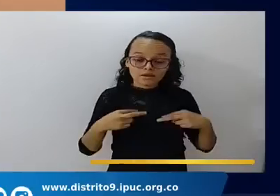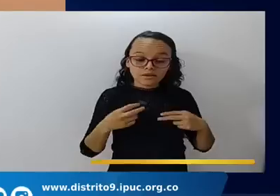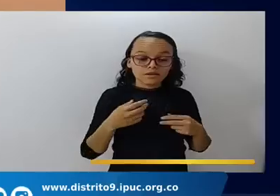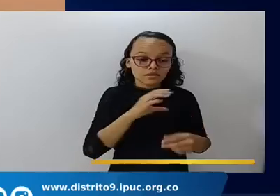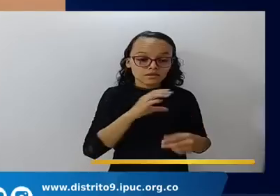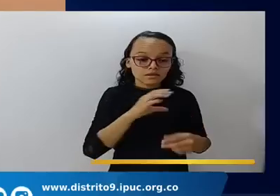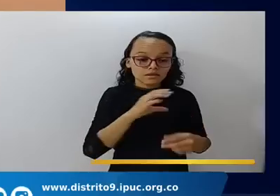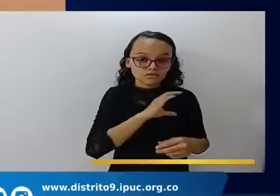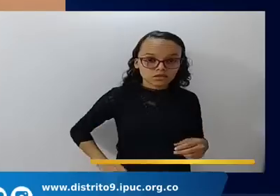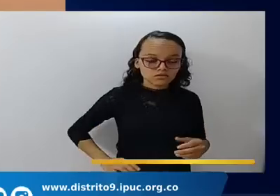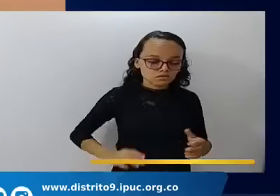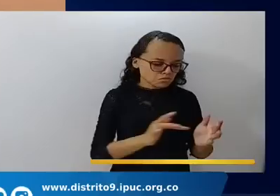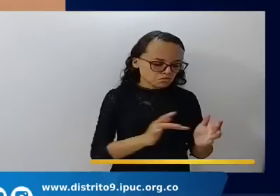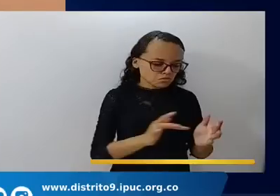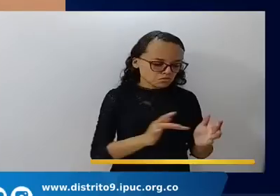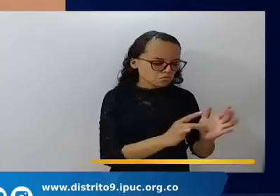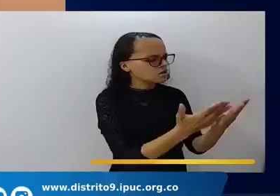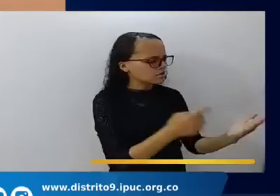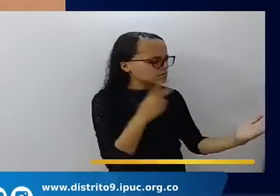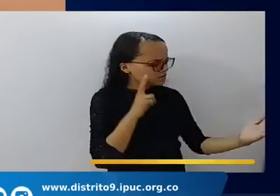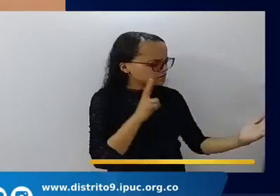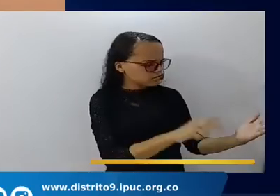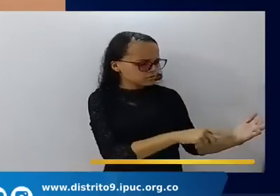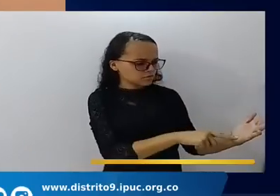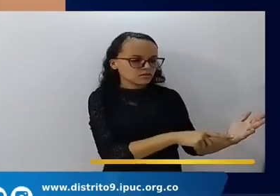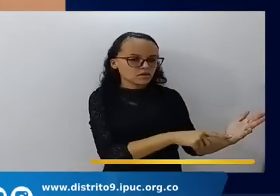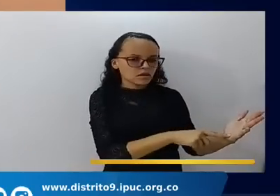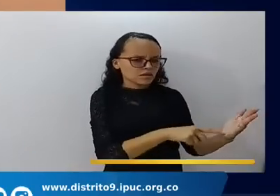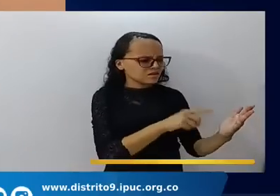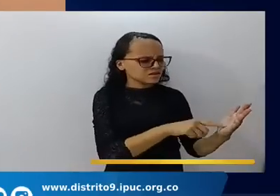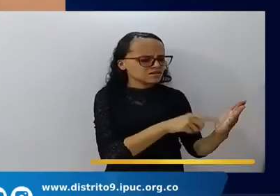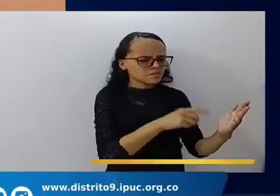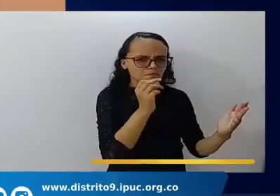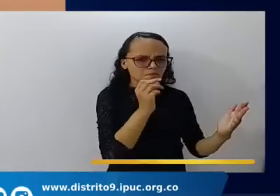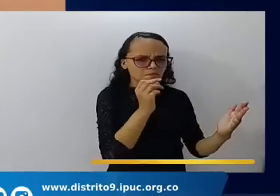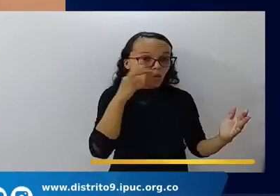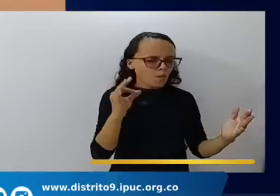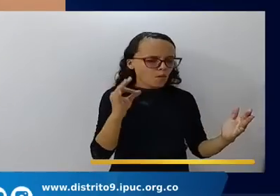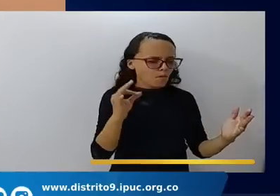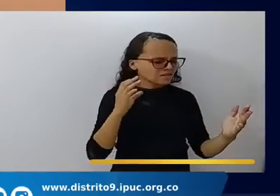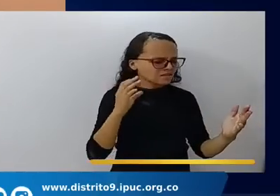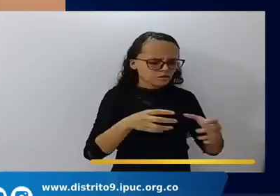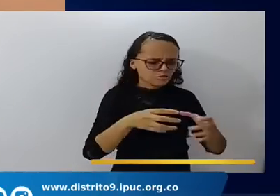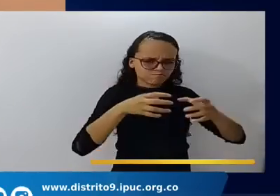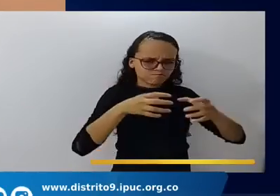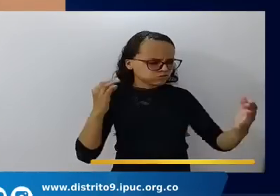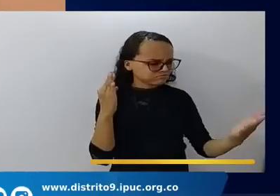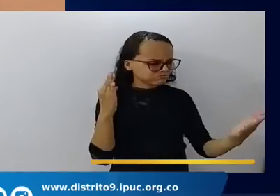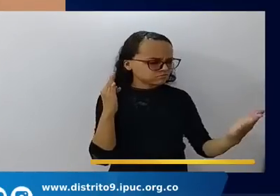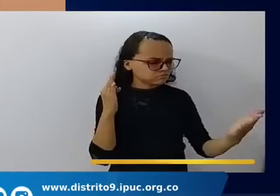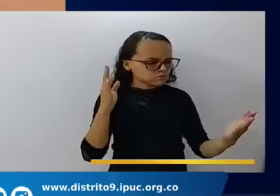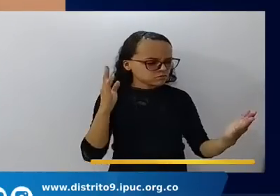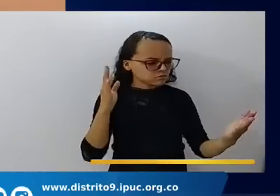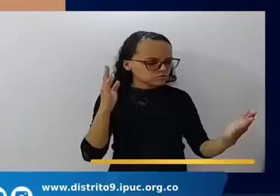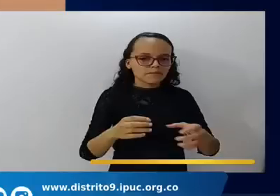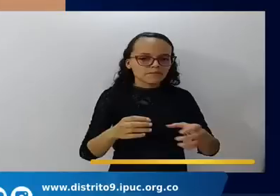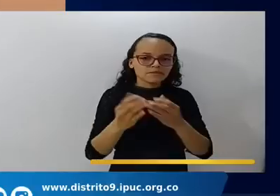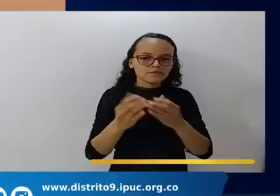Biblia, de esos grandes patriarcas, de esos servidores del Señor.